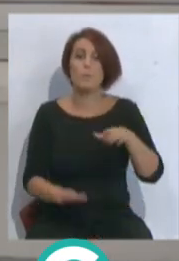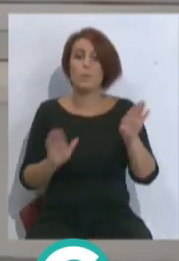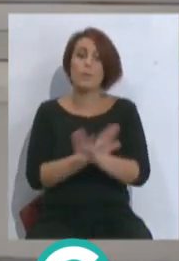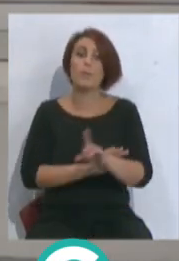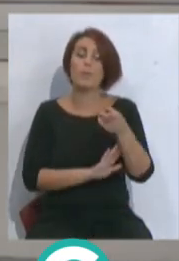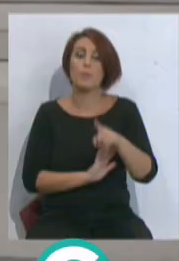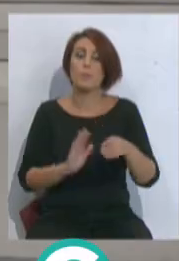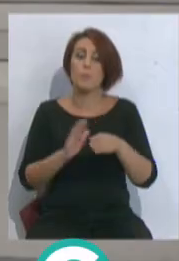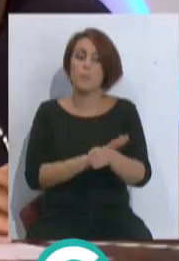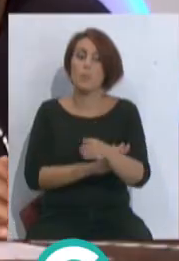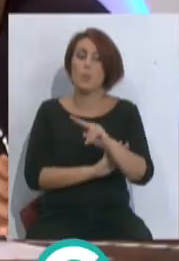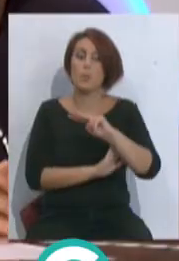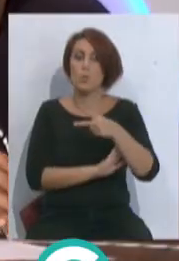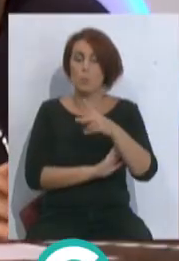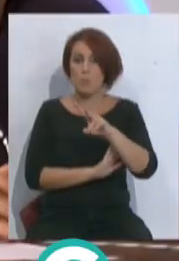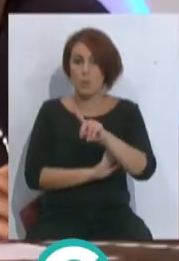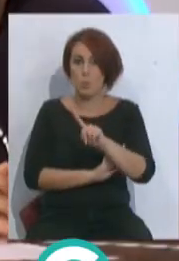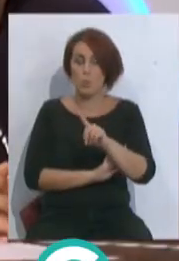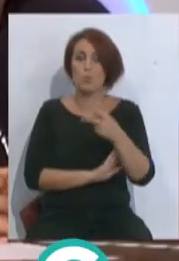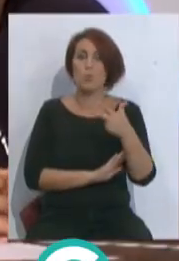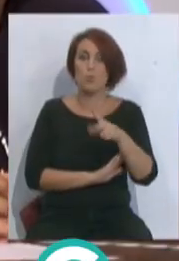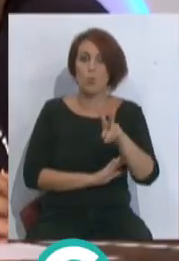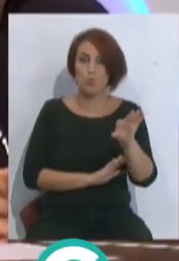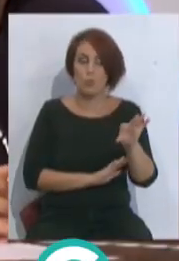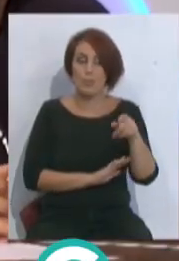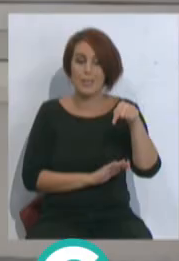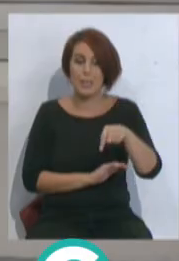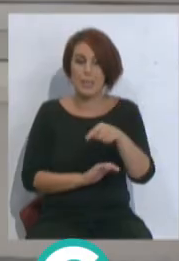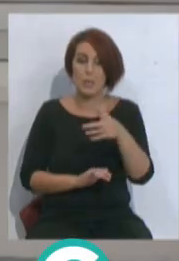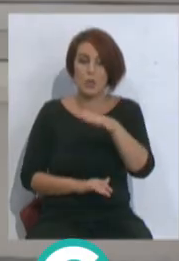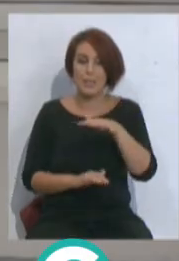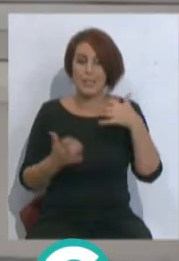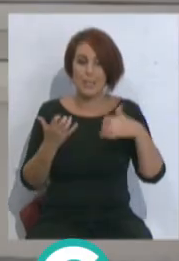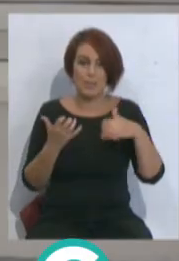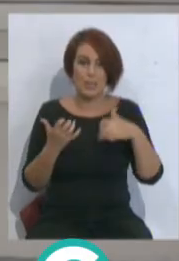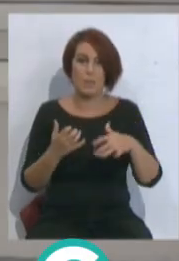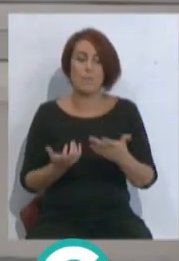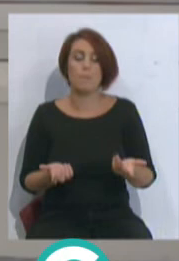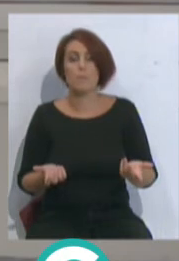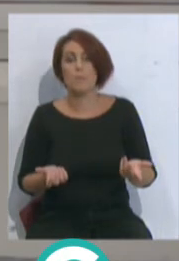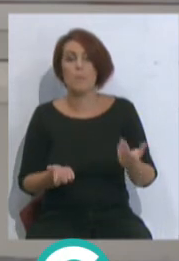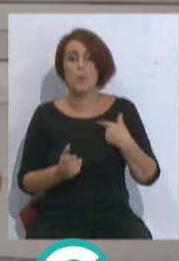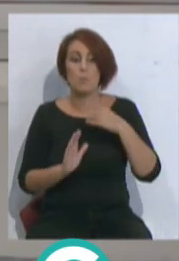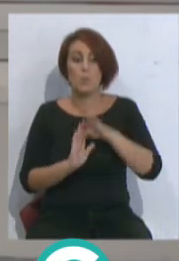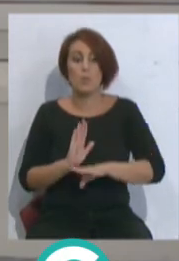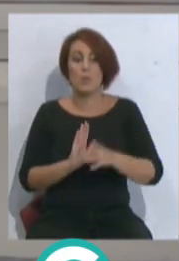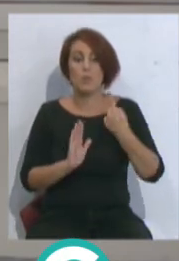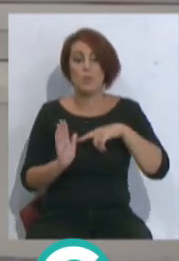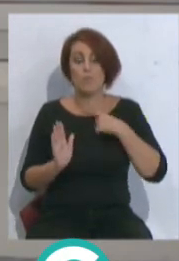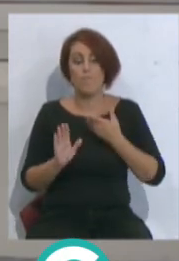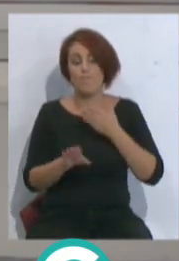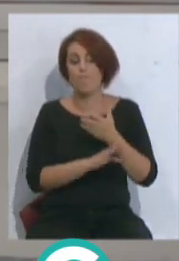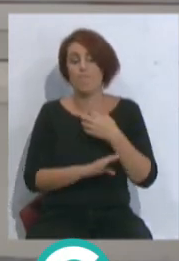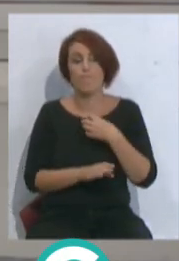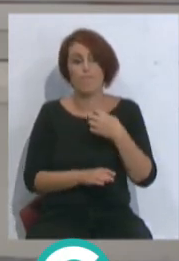noche también jugaba la sub-21 Chus aquí en la cartuja. O sea que por el programa no hemos podido ir, pero